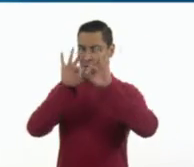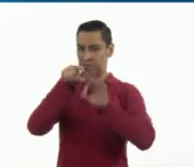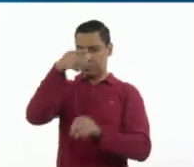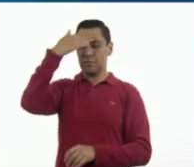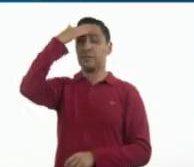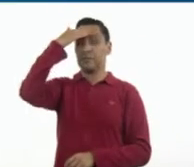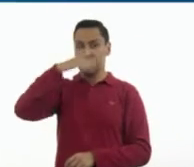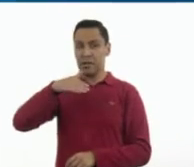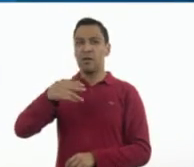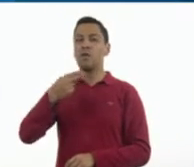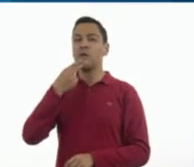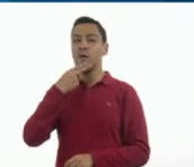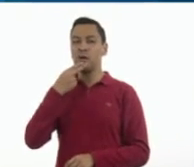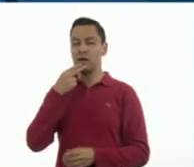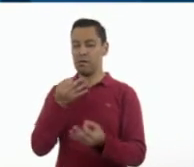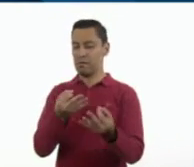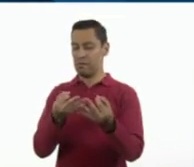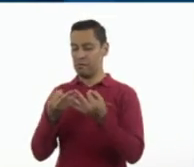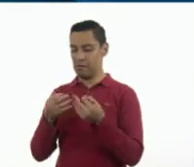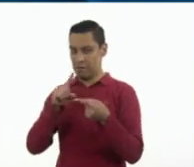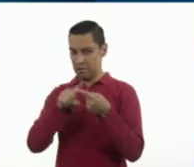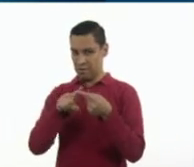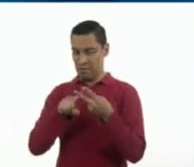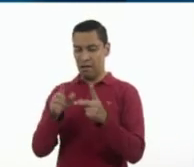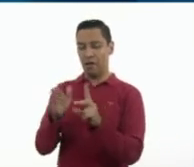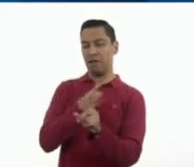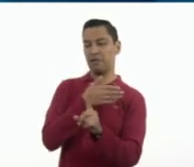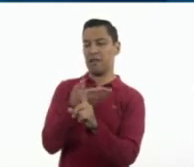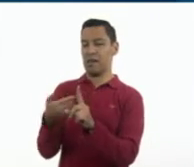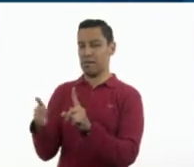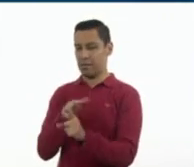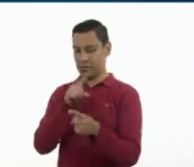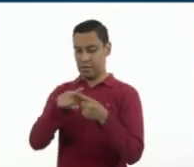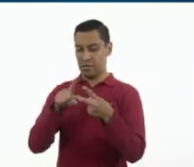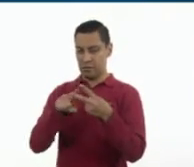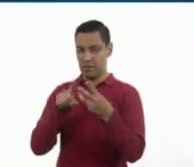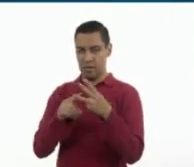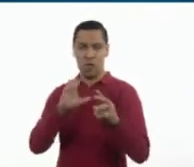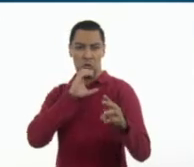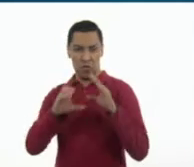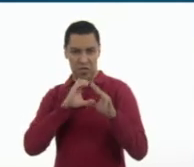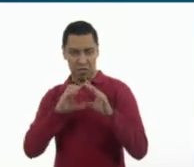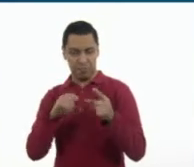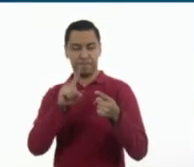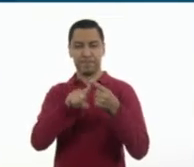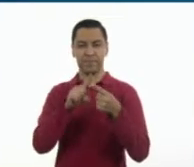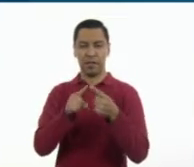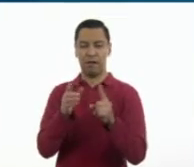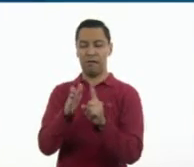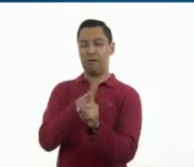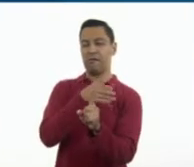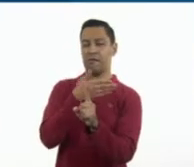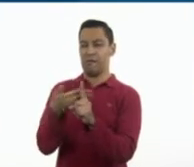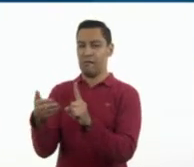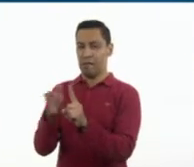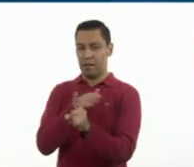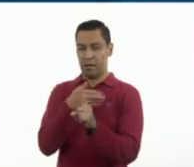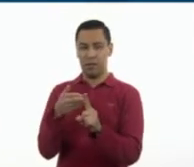importante que sepamos esto. Usan tres elementos principalmente de comunicación. Uno es persuadir, el